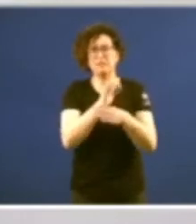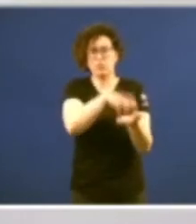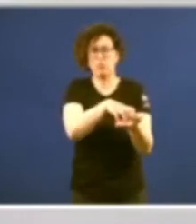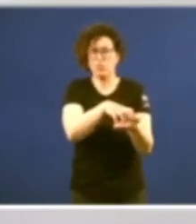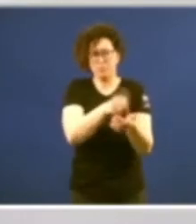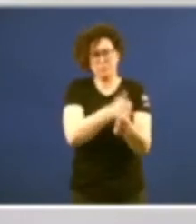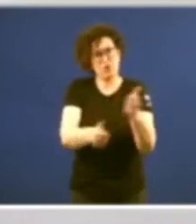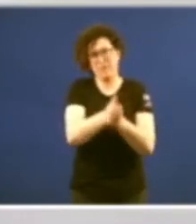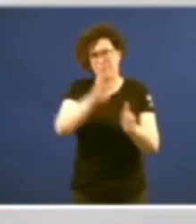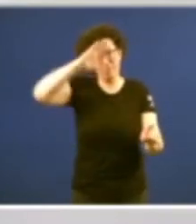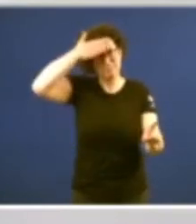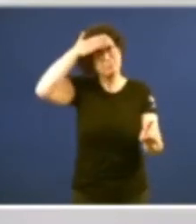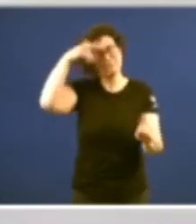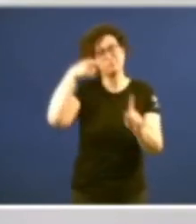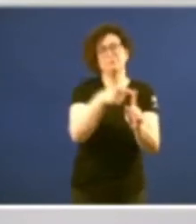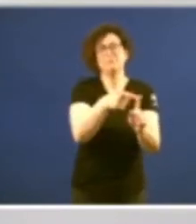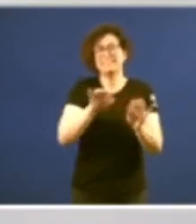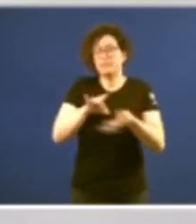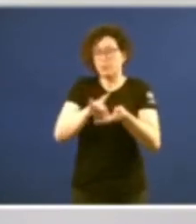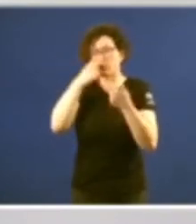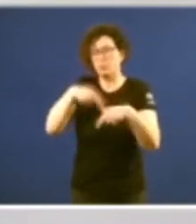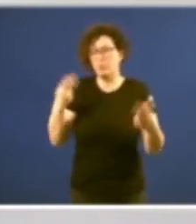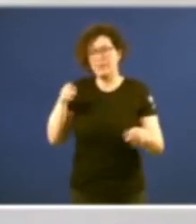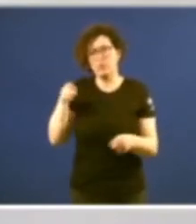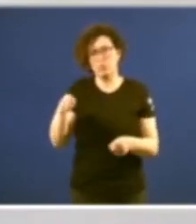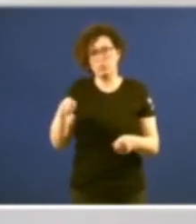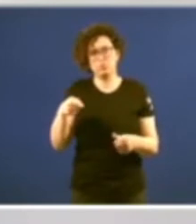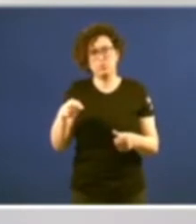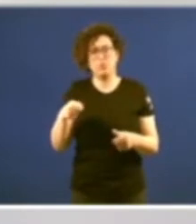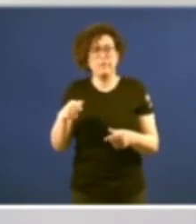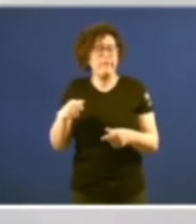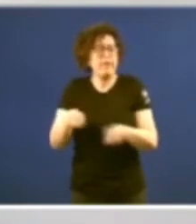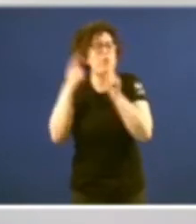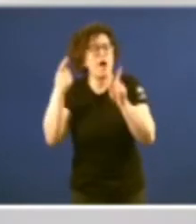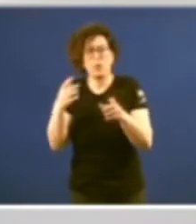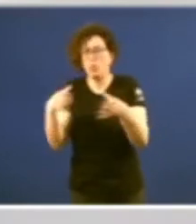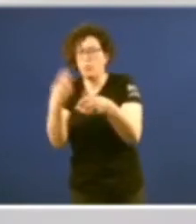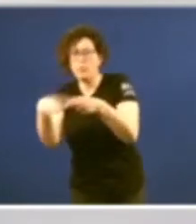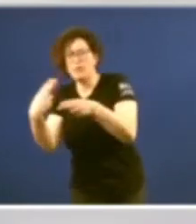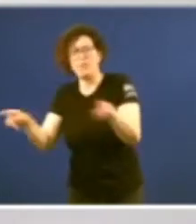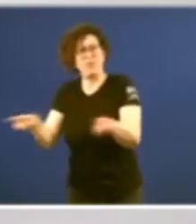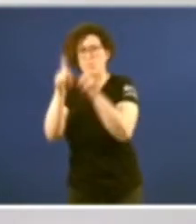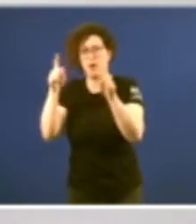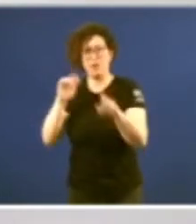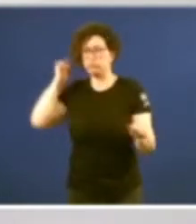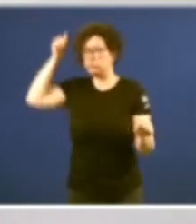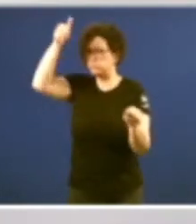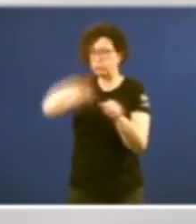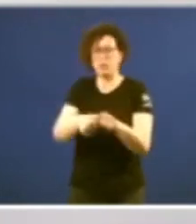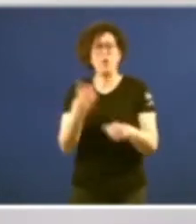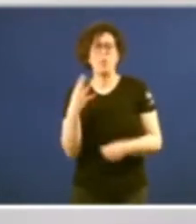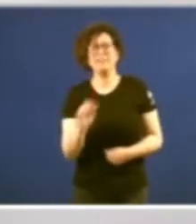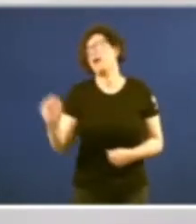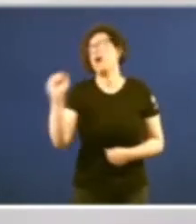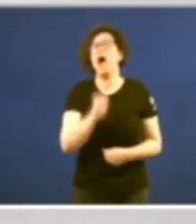presiden a acción dos servidores públicos dun e doutro signo que se foron sucedendo ao longo destes 40